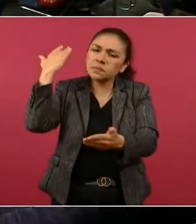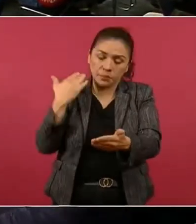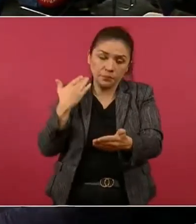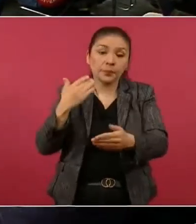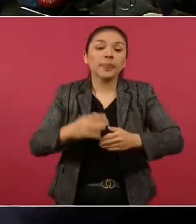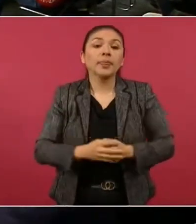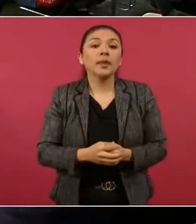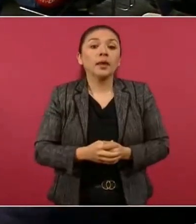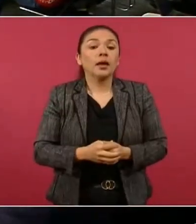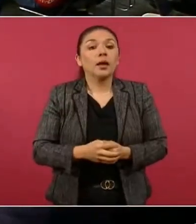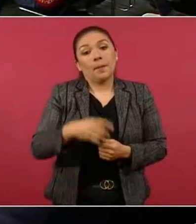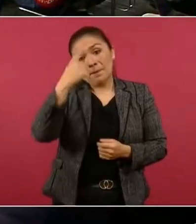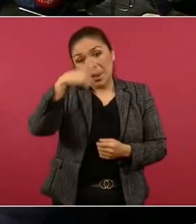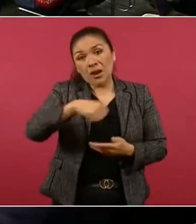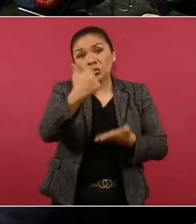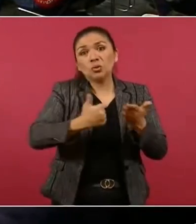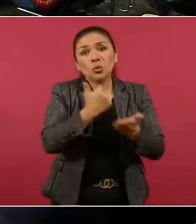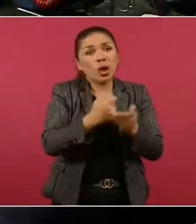por la ciudad.